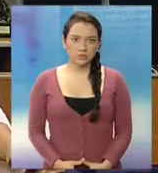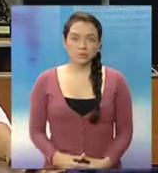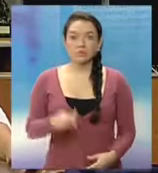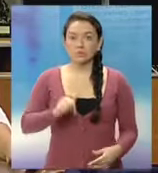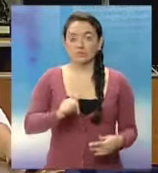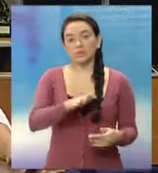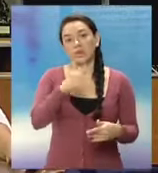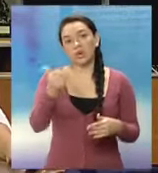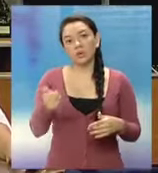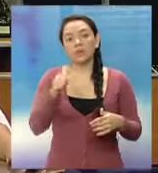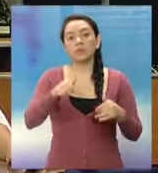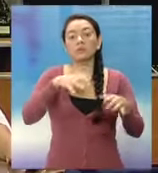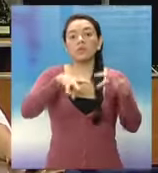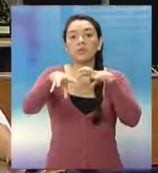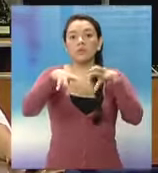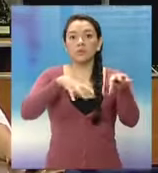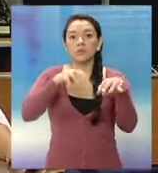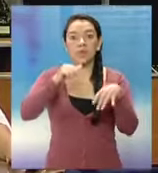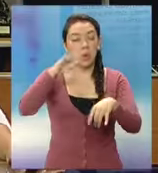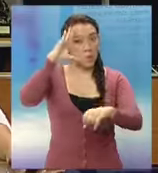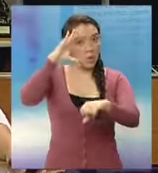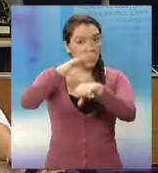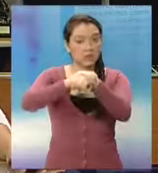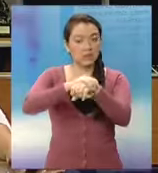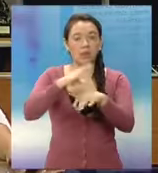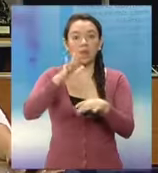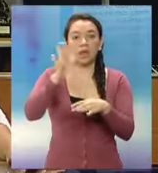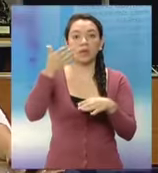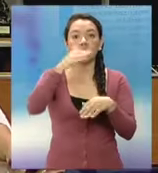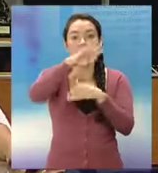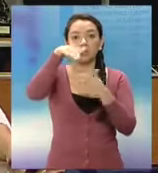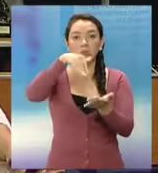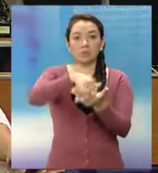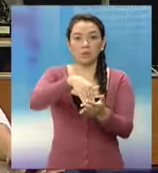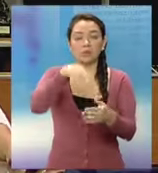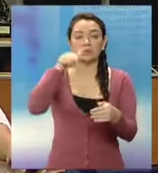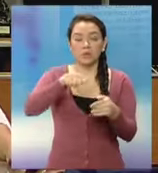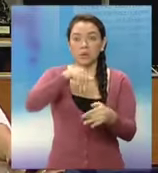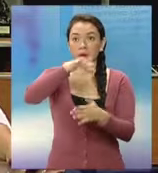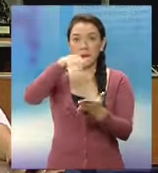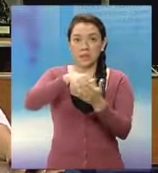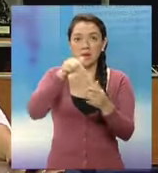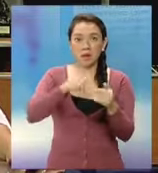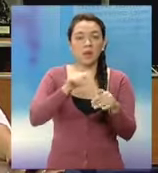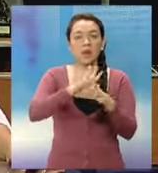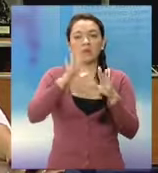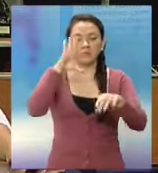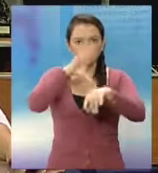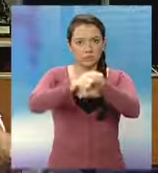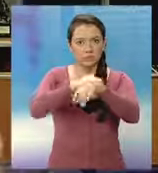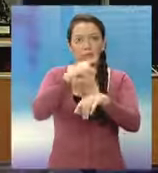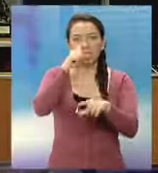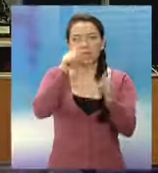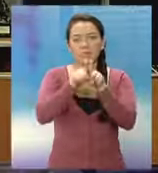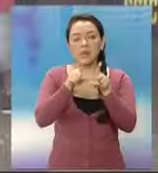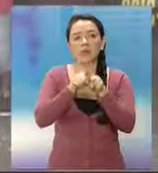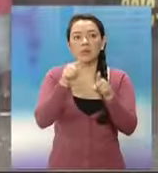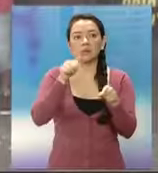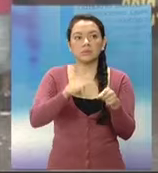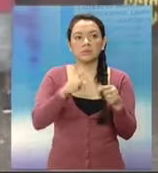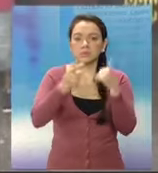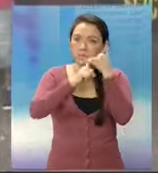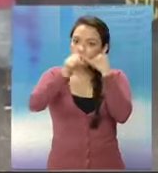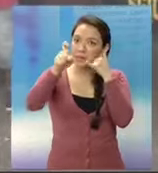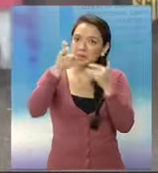En otras movilizaciones de las fuerzas policíacas realizadas en el área metropolitana, se detuvo a una banda de extorsionistas. Siete